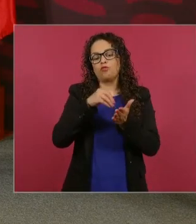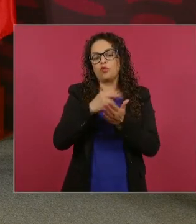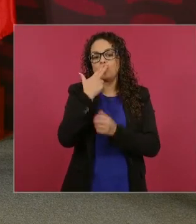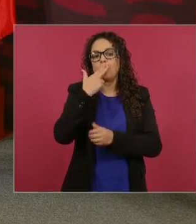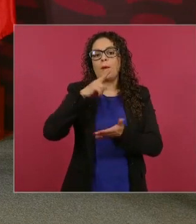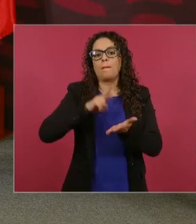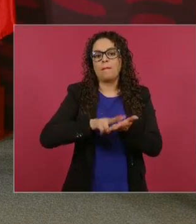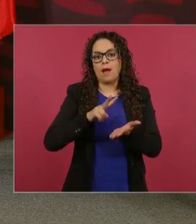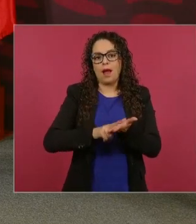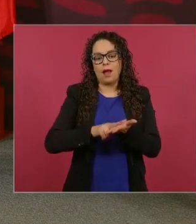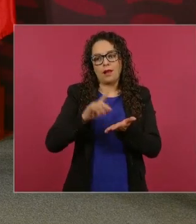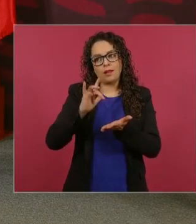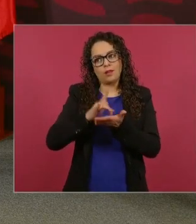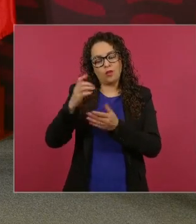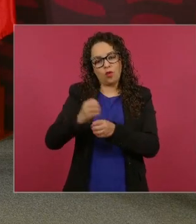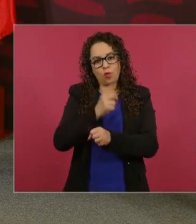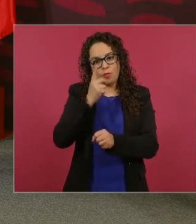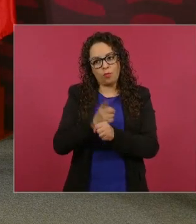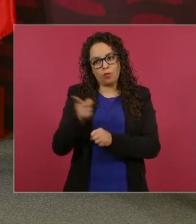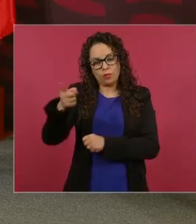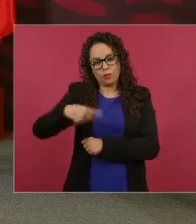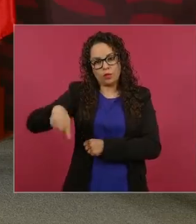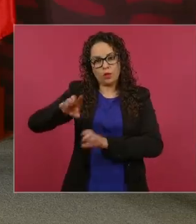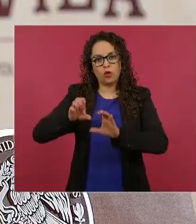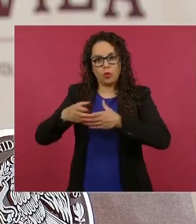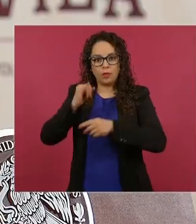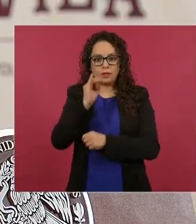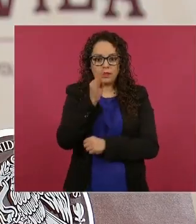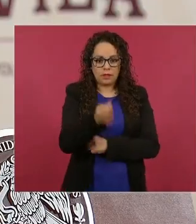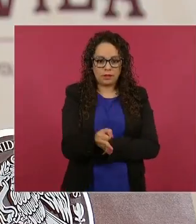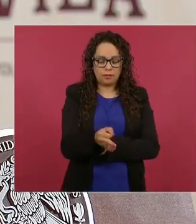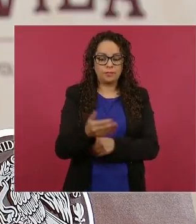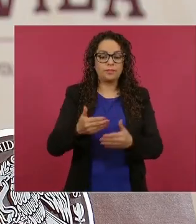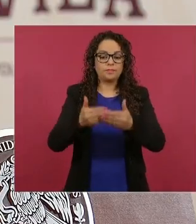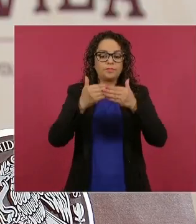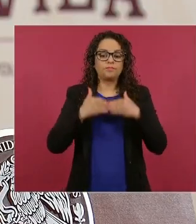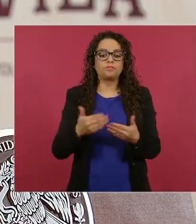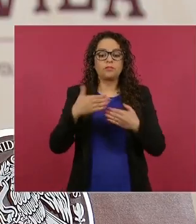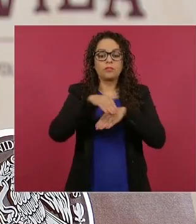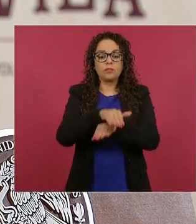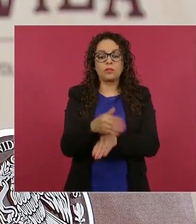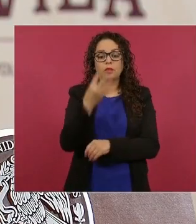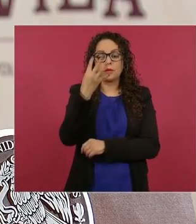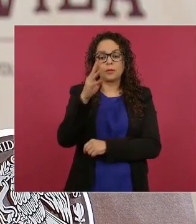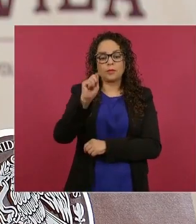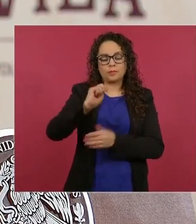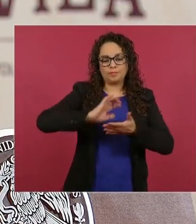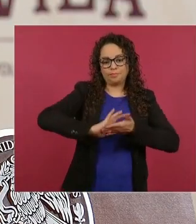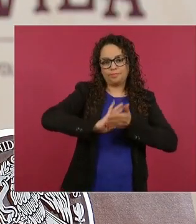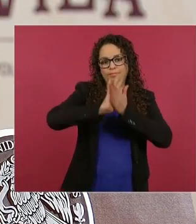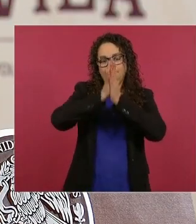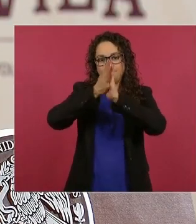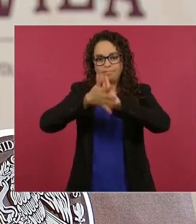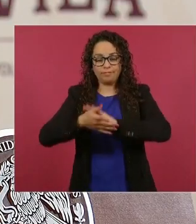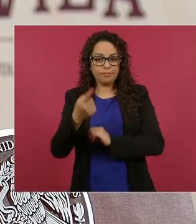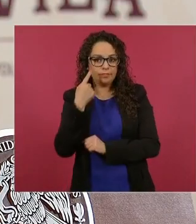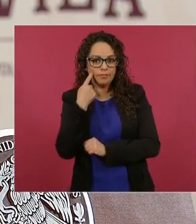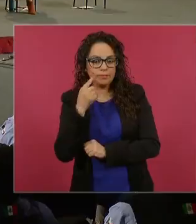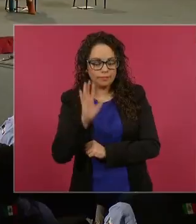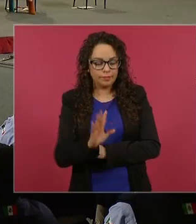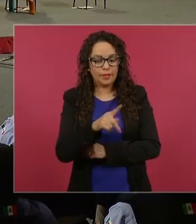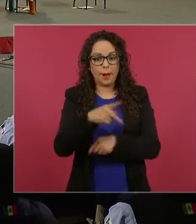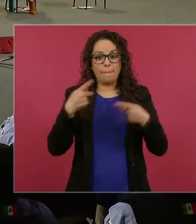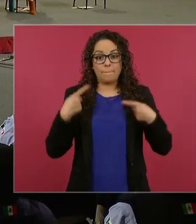Y el modelo de la conservación para la Cuarta Transformación, pues las diferencias es que ponemos a las personas y a las